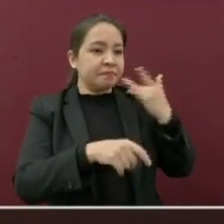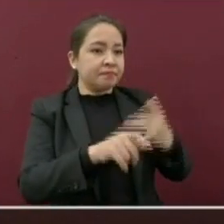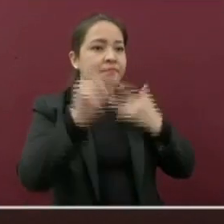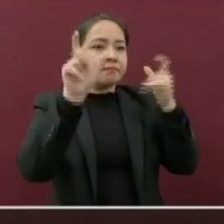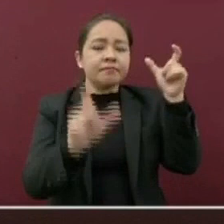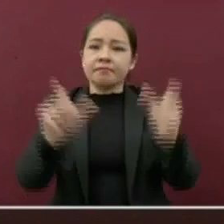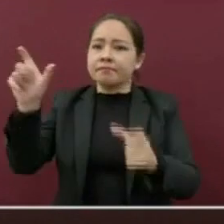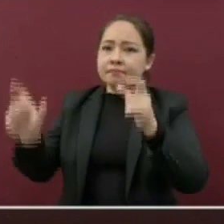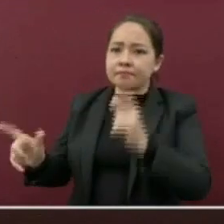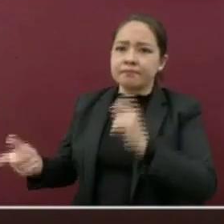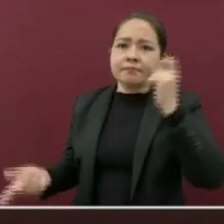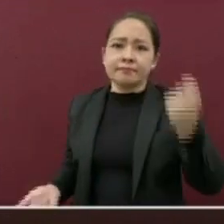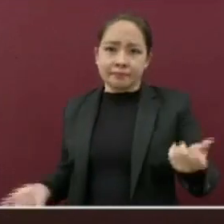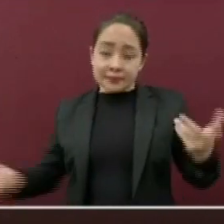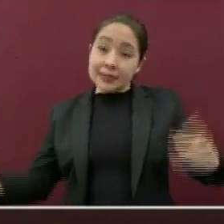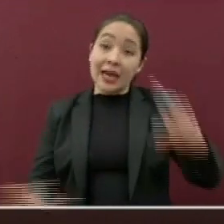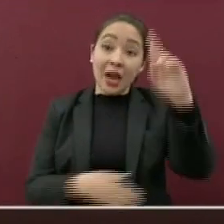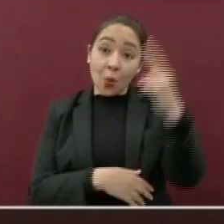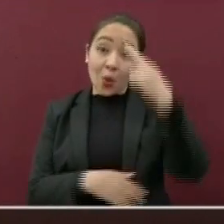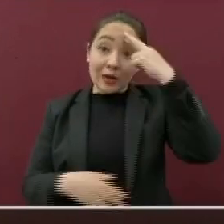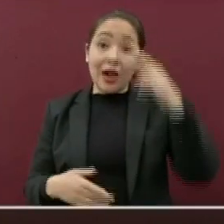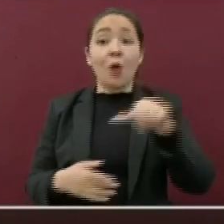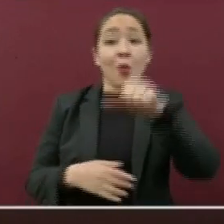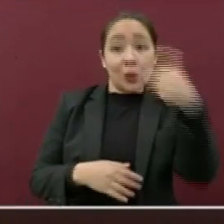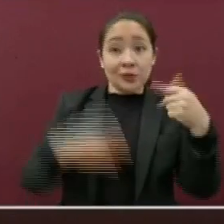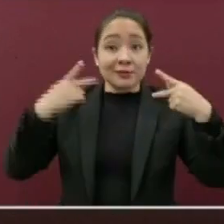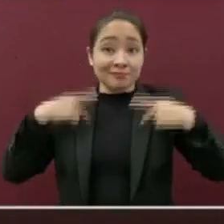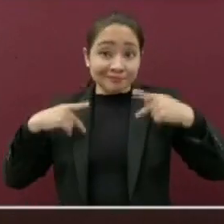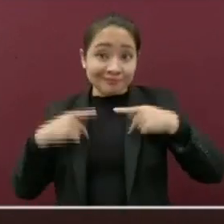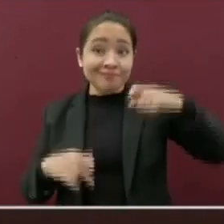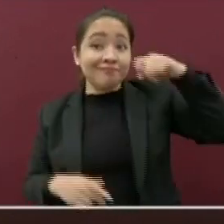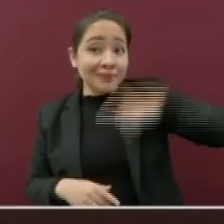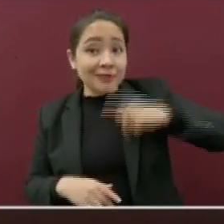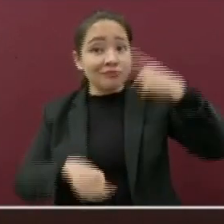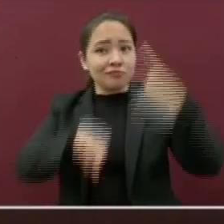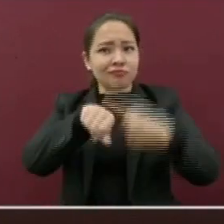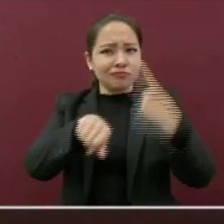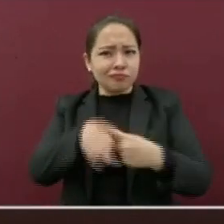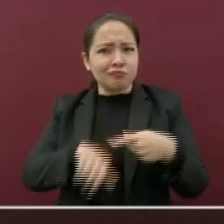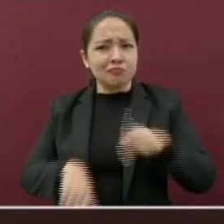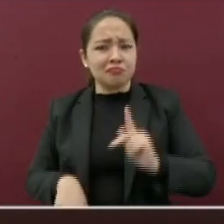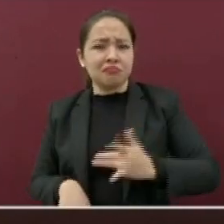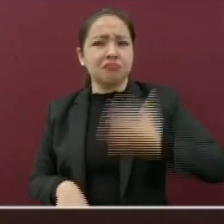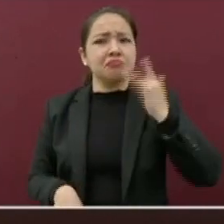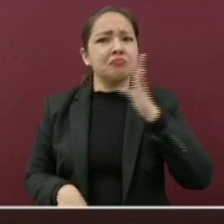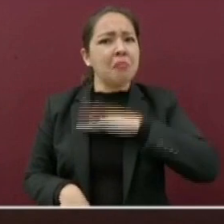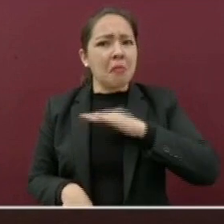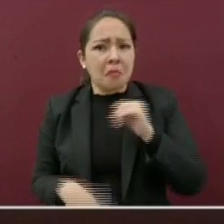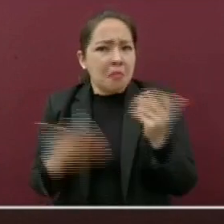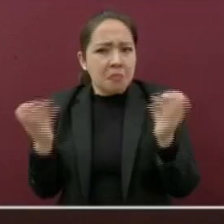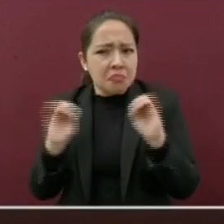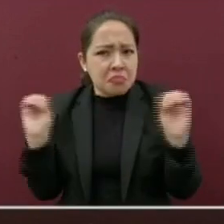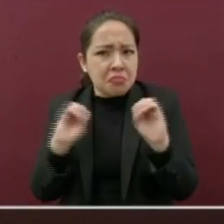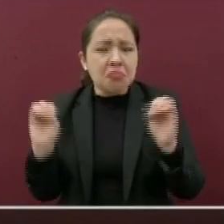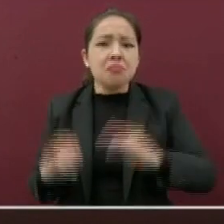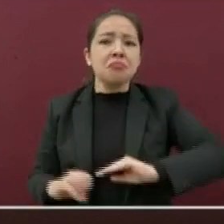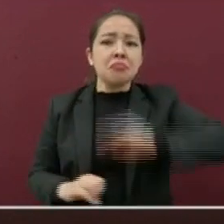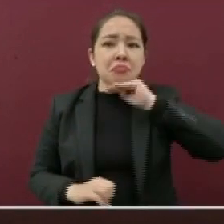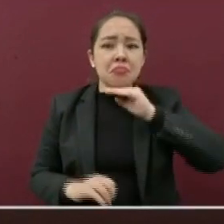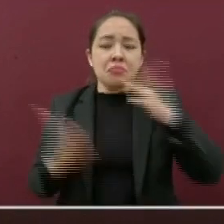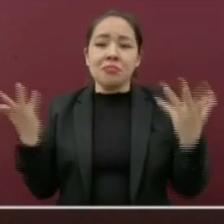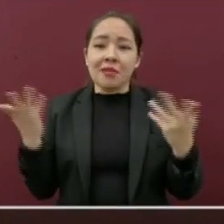Pero no olviden que hay personas que también se infectaron y no reportan ninguna manifestación clínica. Es decir,